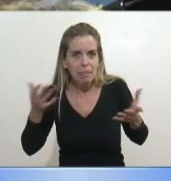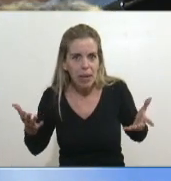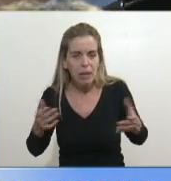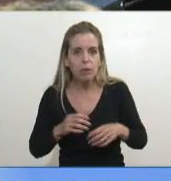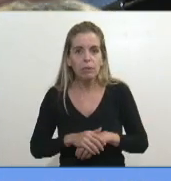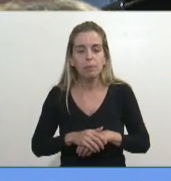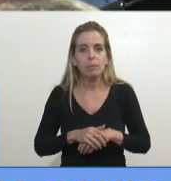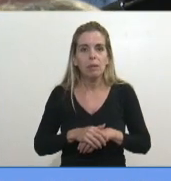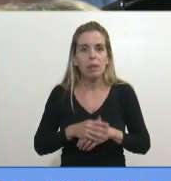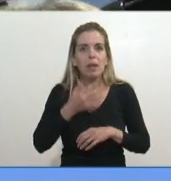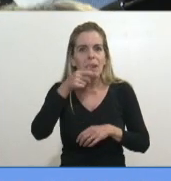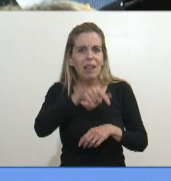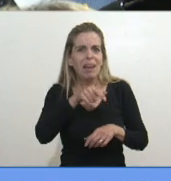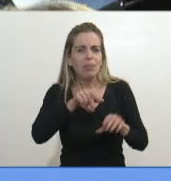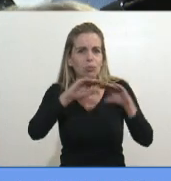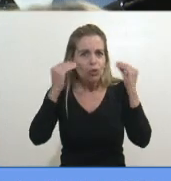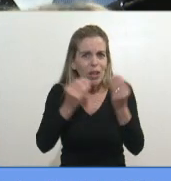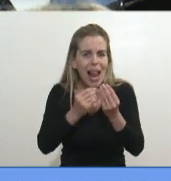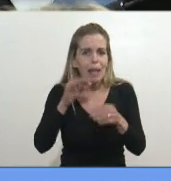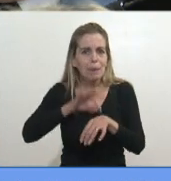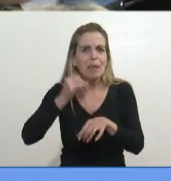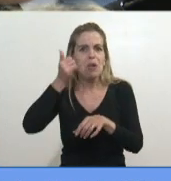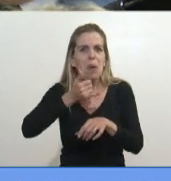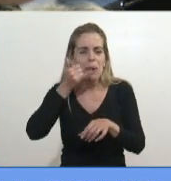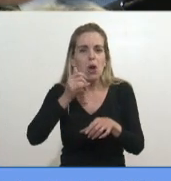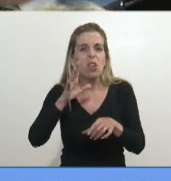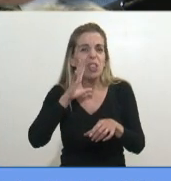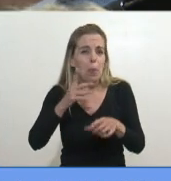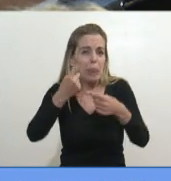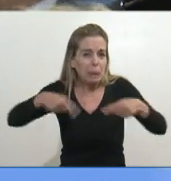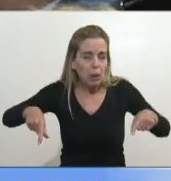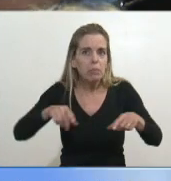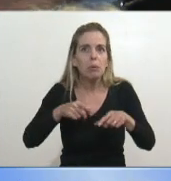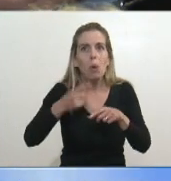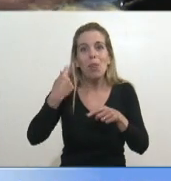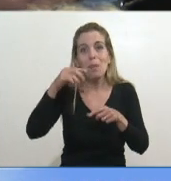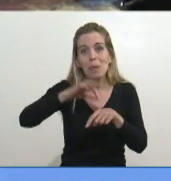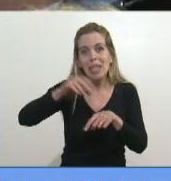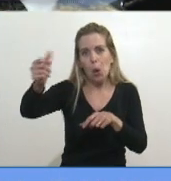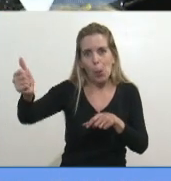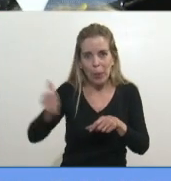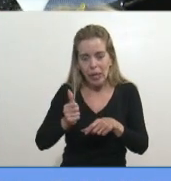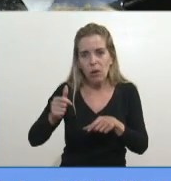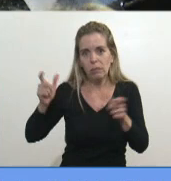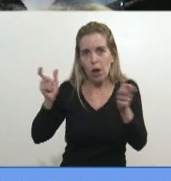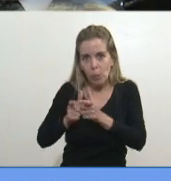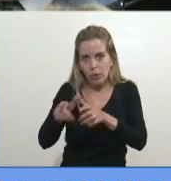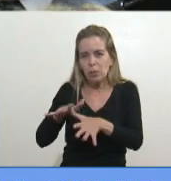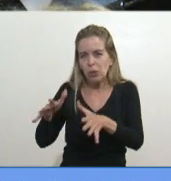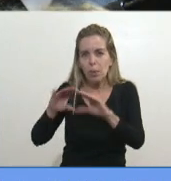Y esa cifra que él dijo, pues cuando él vino, la cifra estaba en 5.000 y ahí.